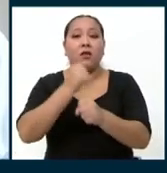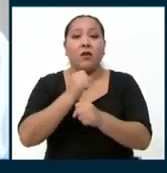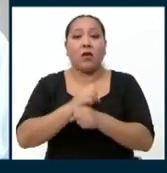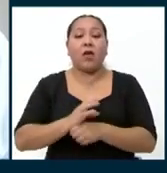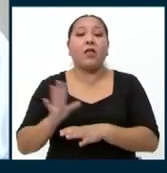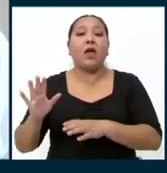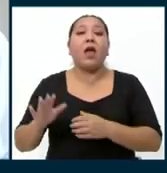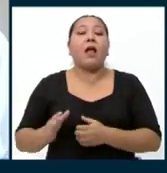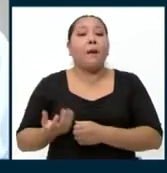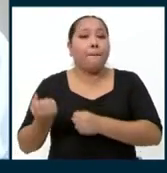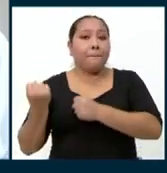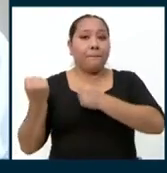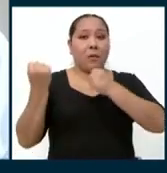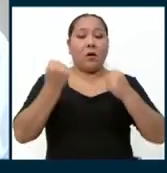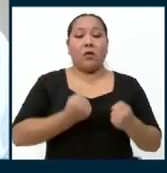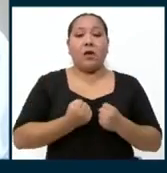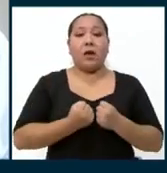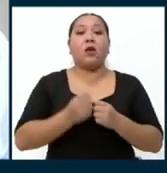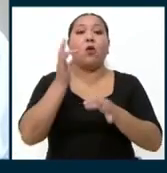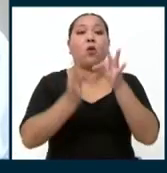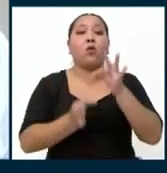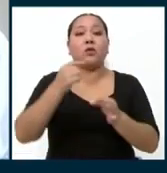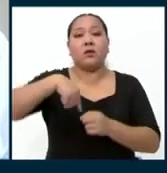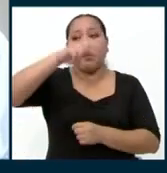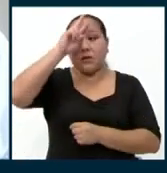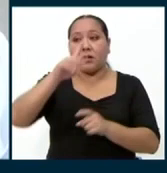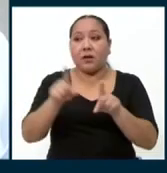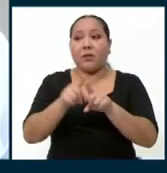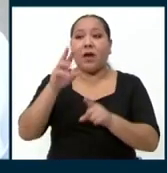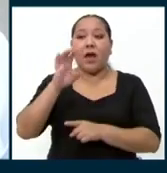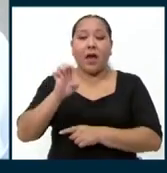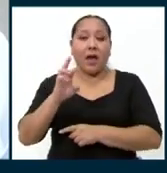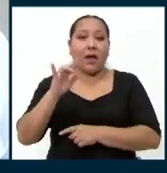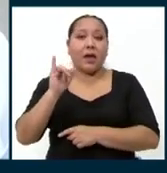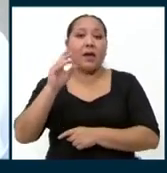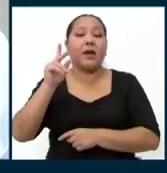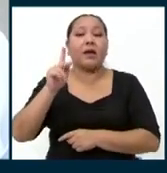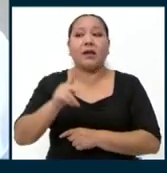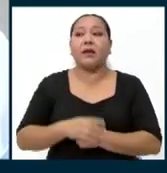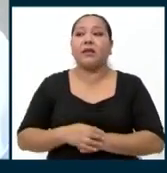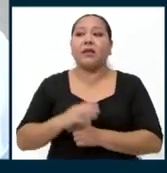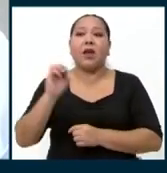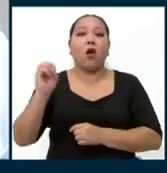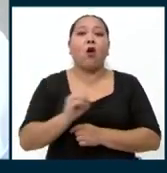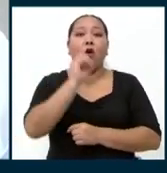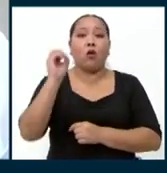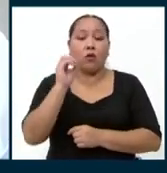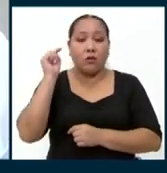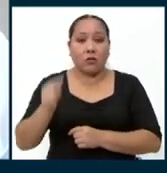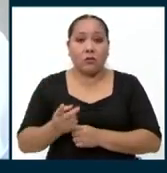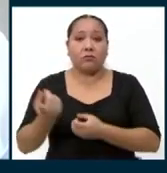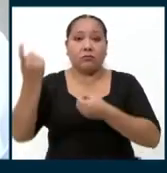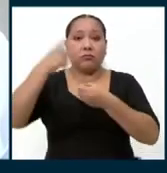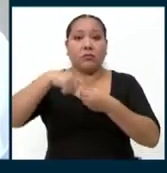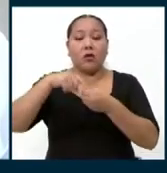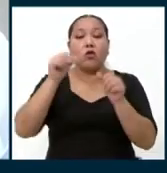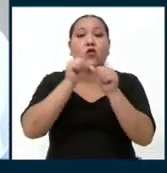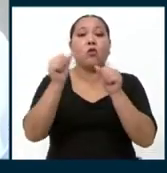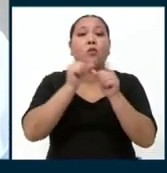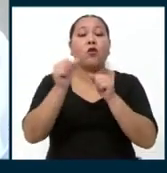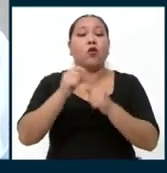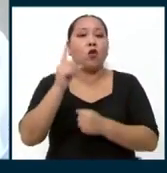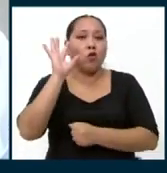Poder Judicial del Perú y el candidato Erick Verano Mesa del Partido Nacionalista quien postula al Parlamento con el número 9,